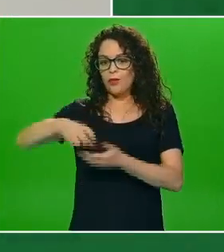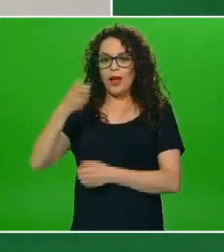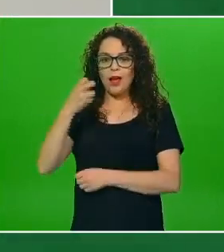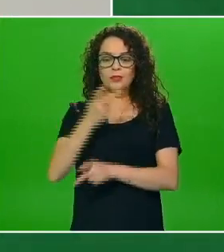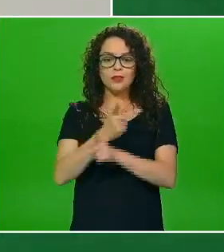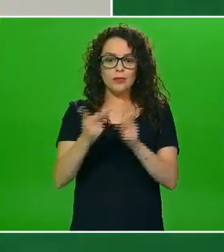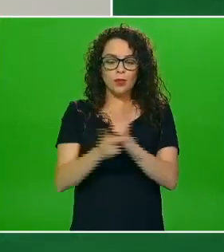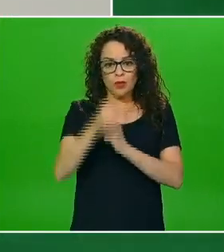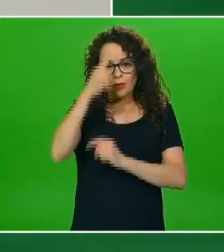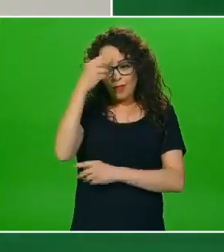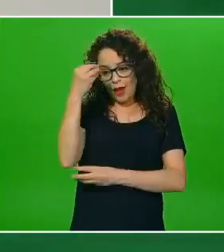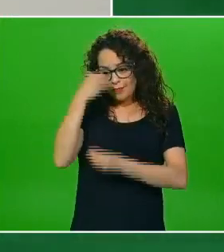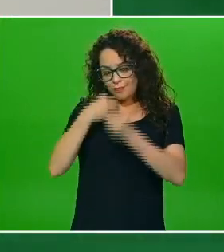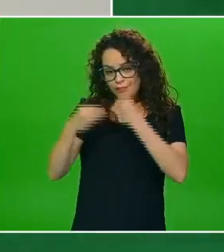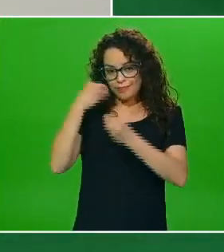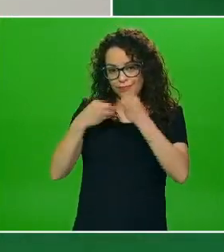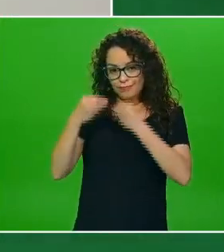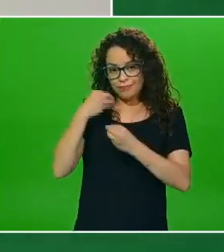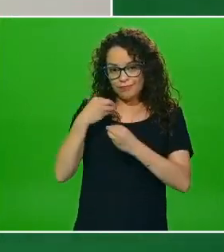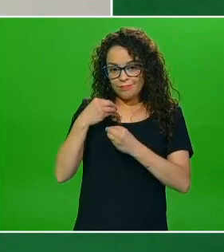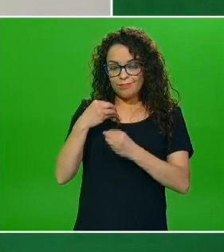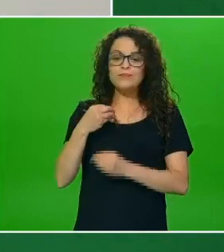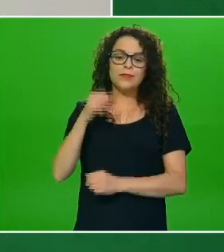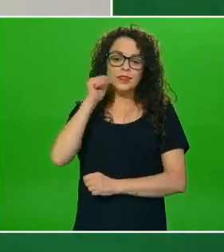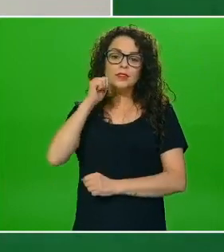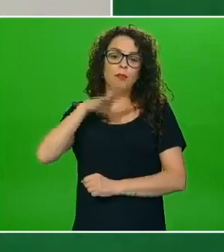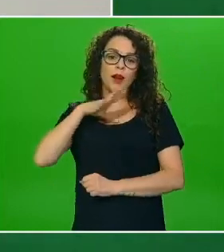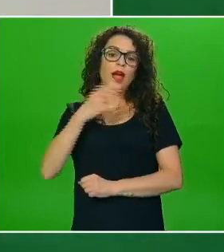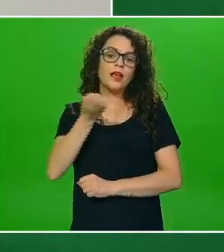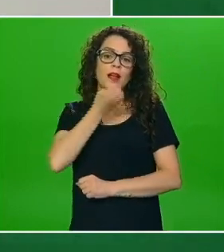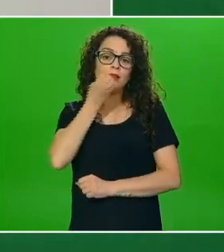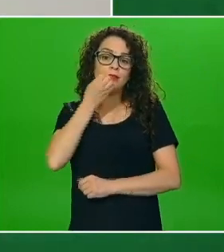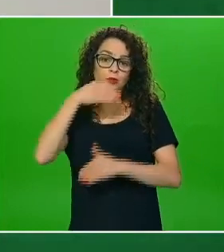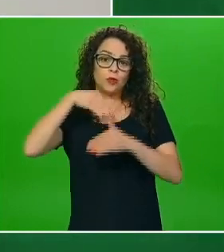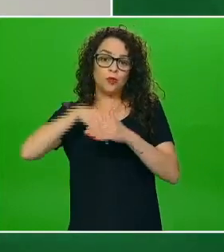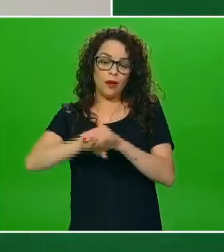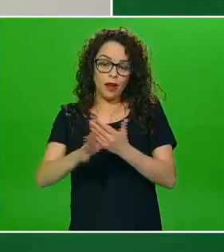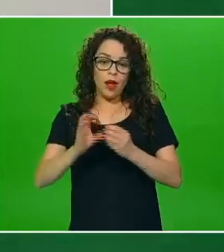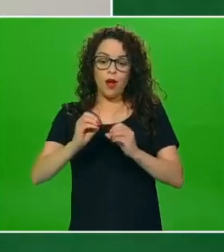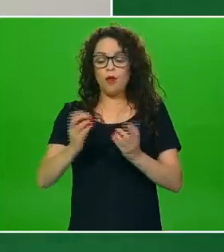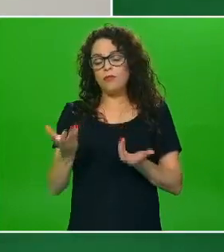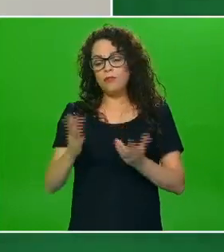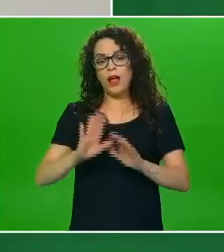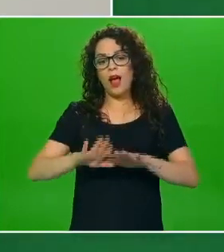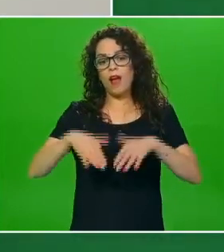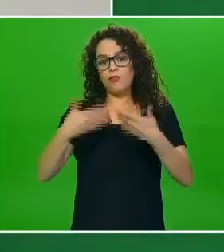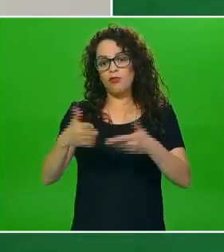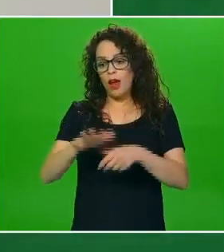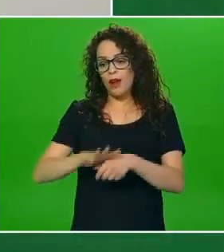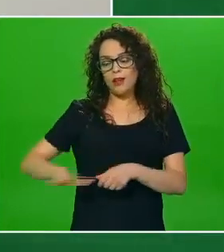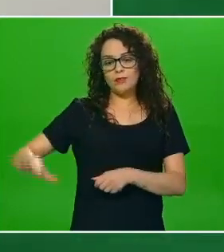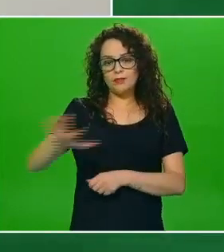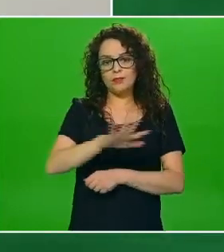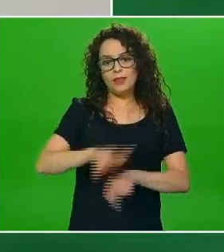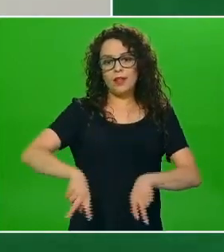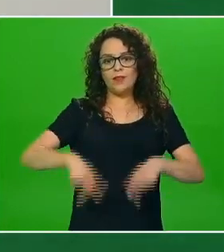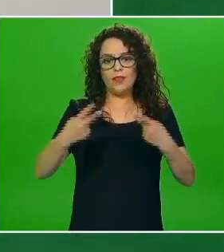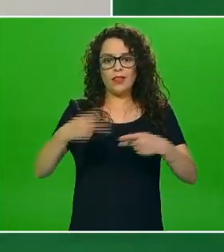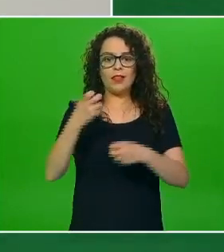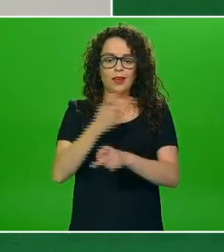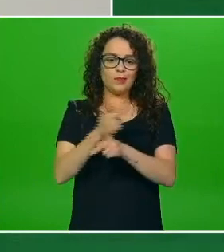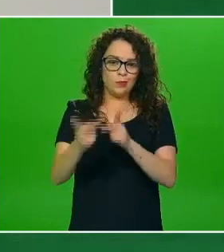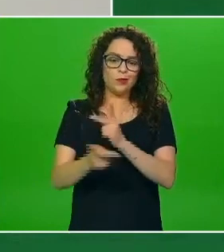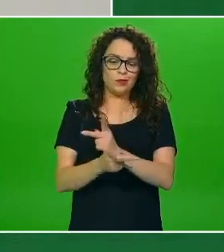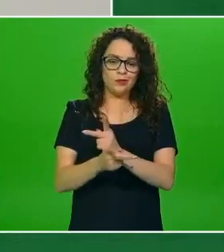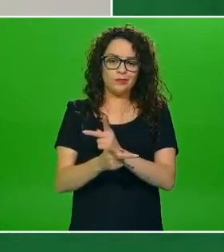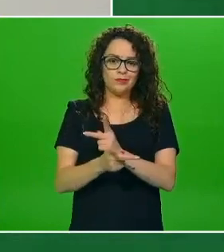que a lo mejor pueden encontrarse en ese ambiente escolar tanto al interior de los planteles como en la periferia de los planteles que se ha